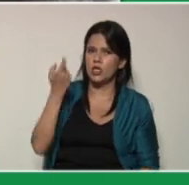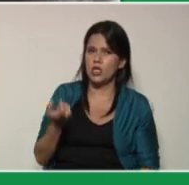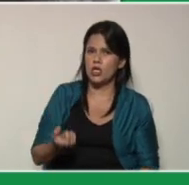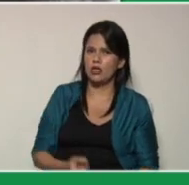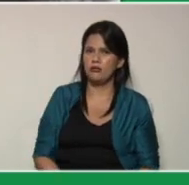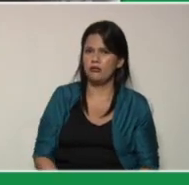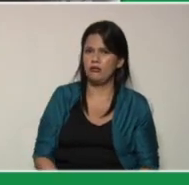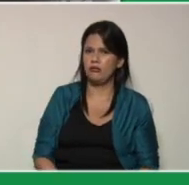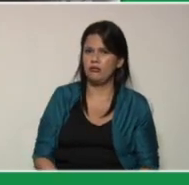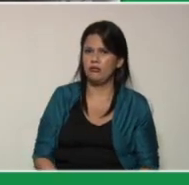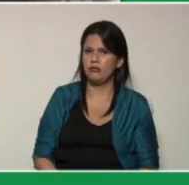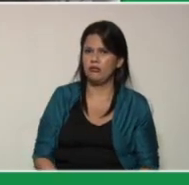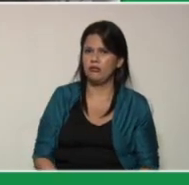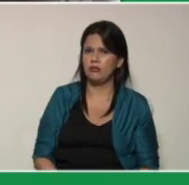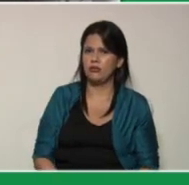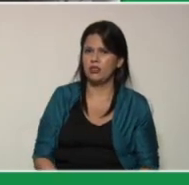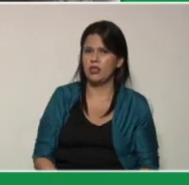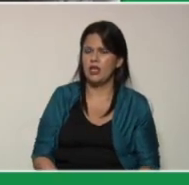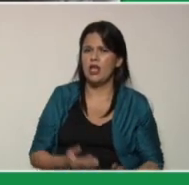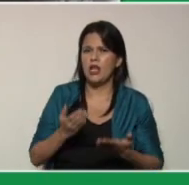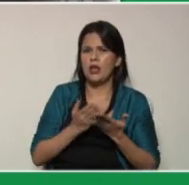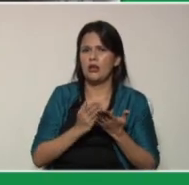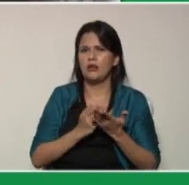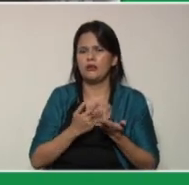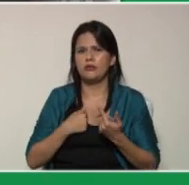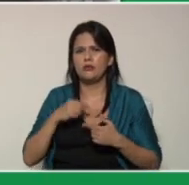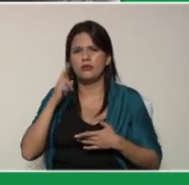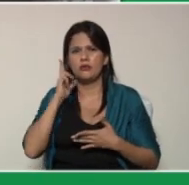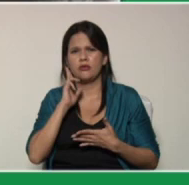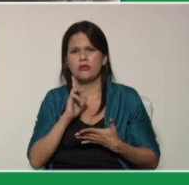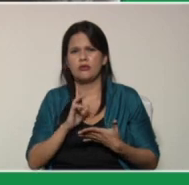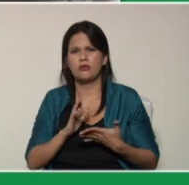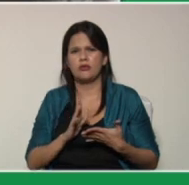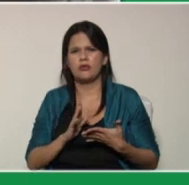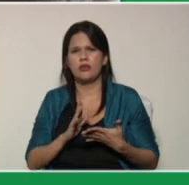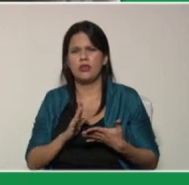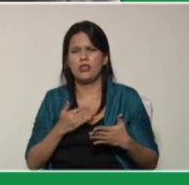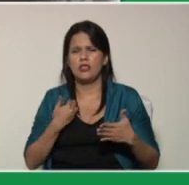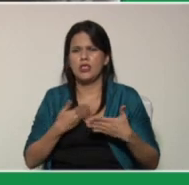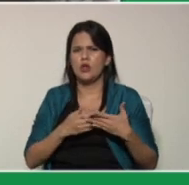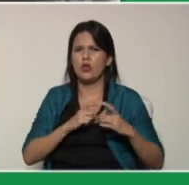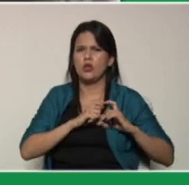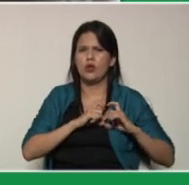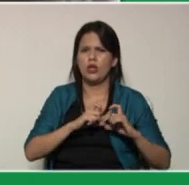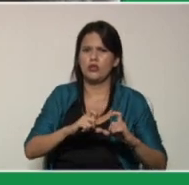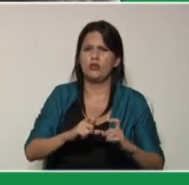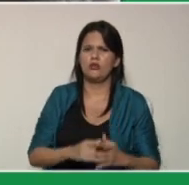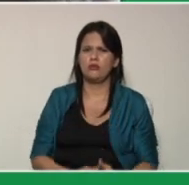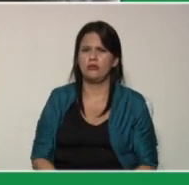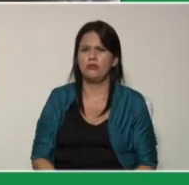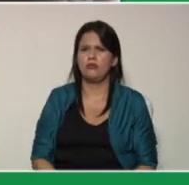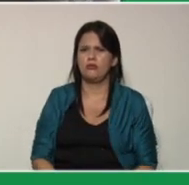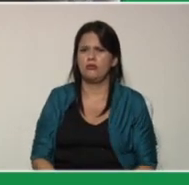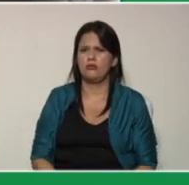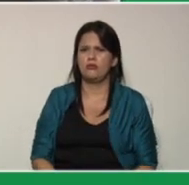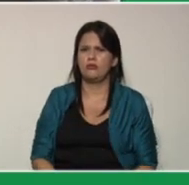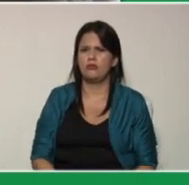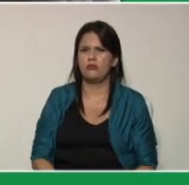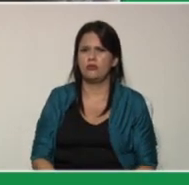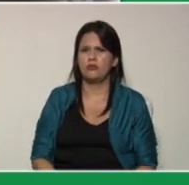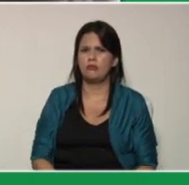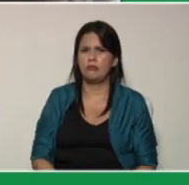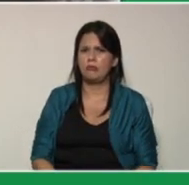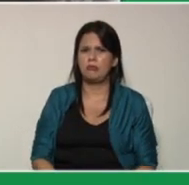optimismo y amor las escuelas que tangan gratamente se ganó nuestro corazón y se lo soñó de un gigante que realizó su